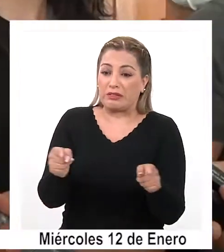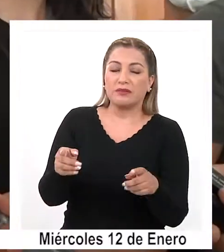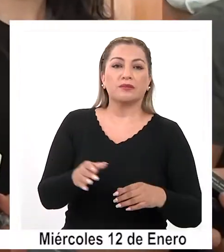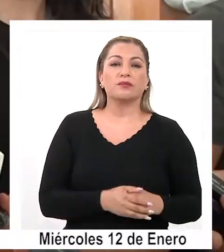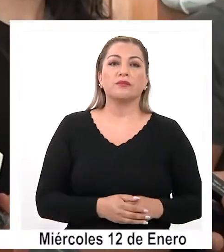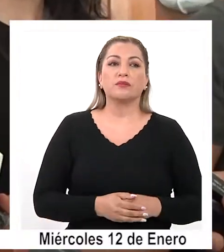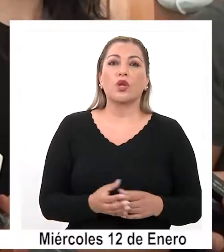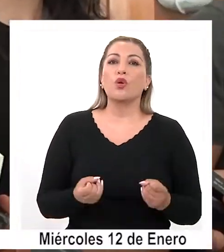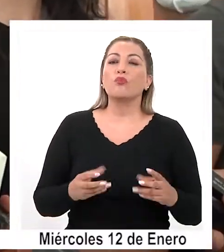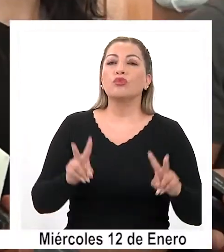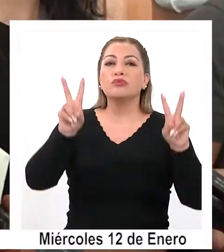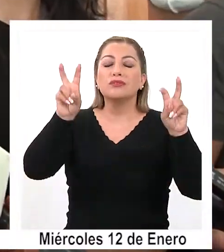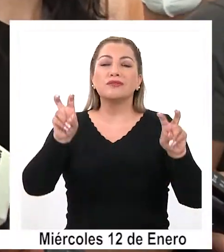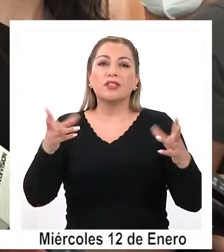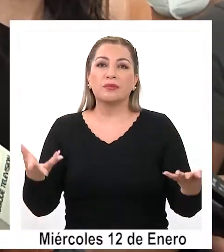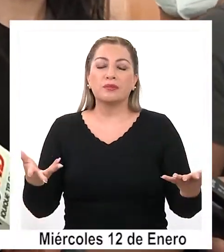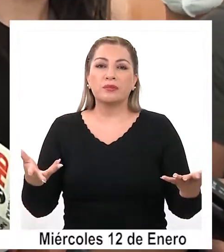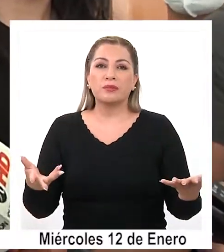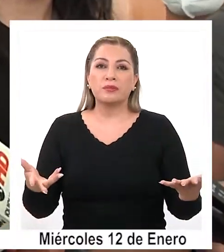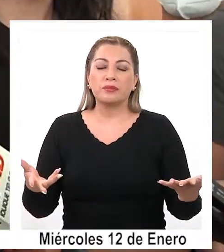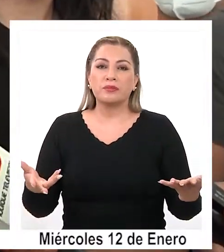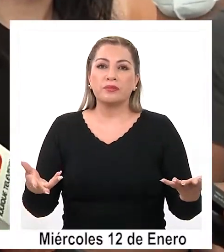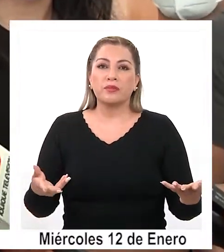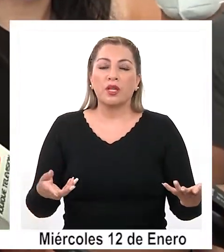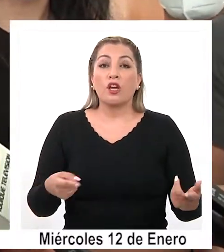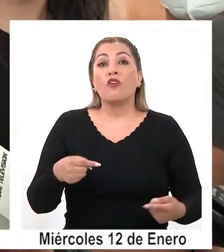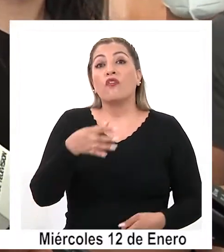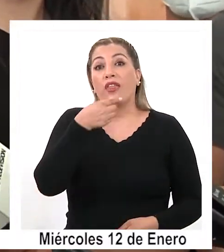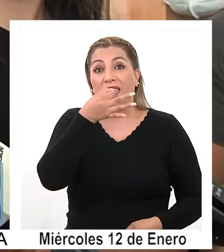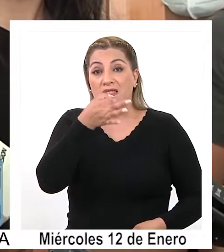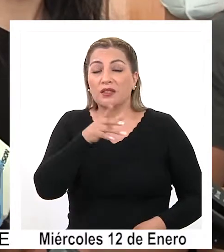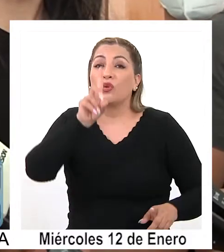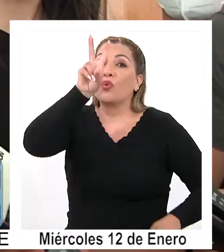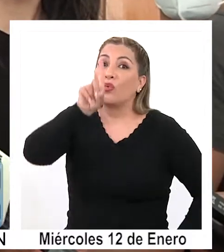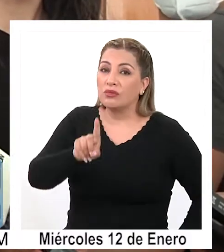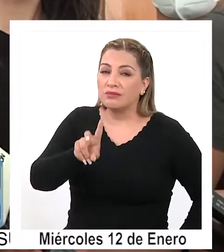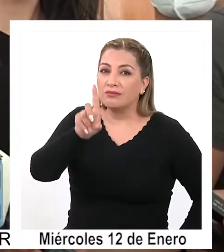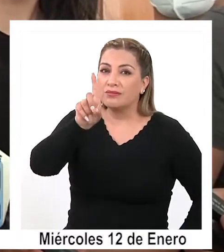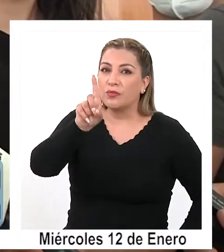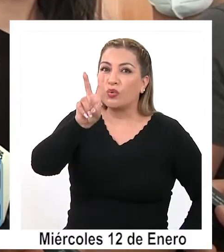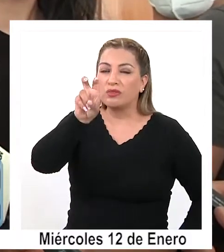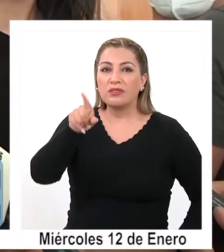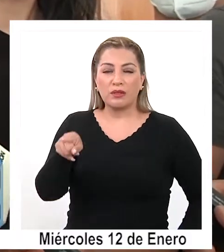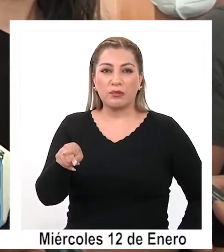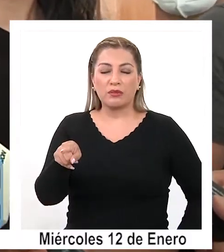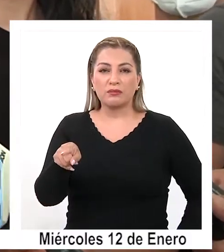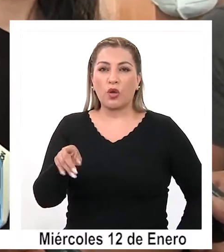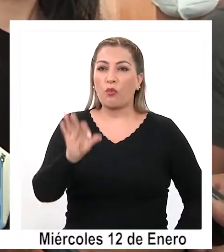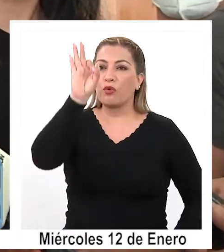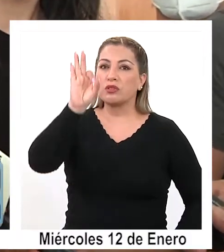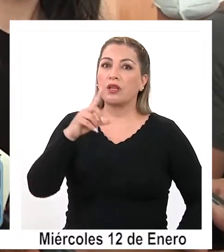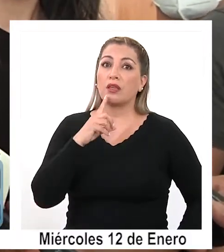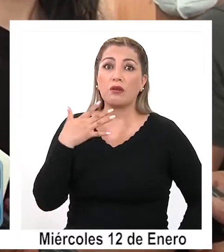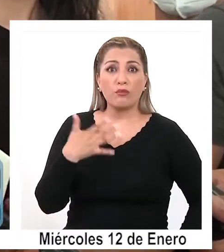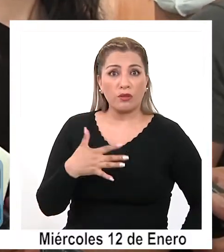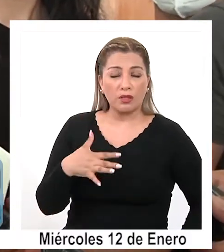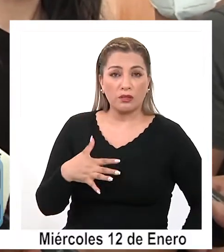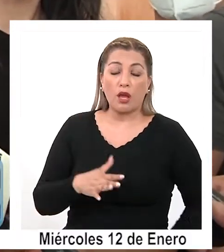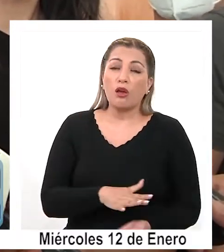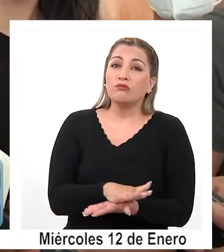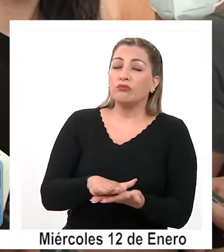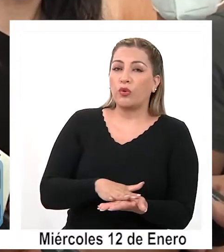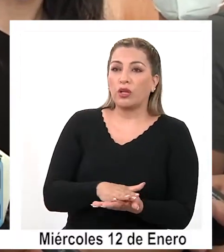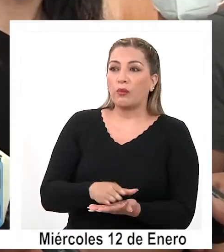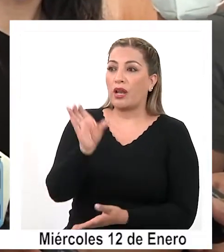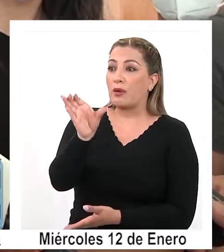Hay muchos factores que tienen que ver con eso, le voy a nombrar uno que tiene que ver con datos estadísticos porque son importantes. Por